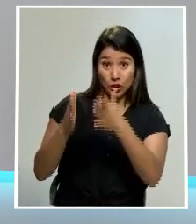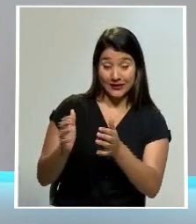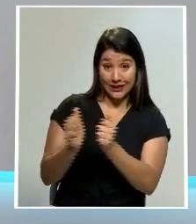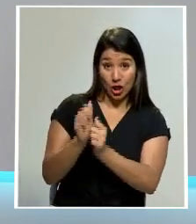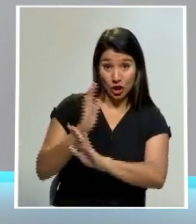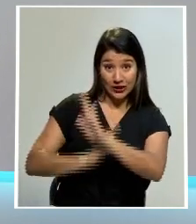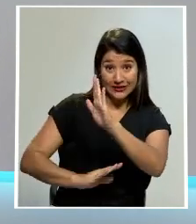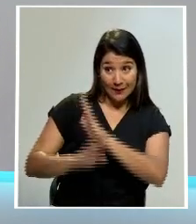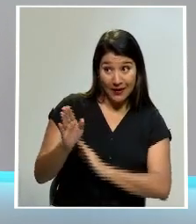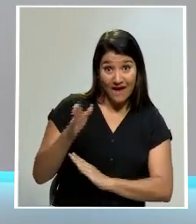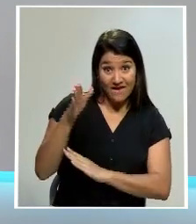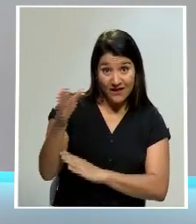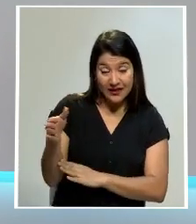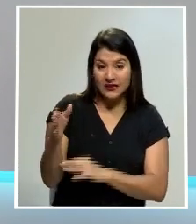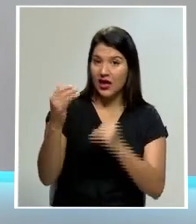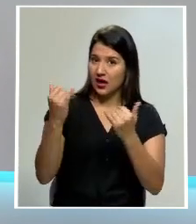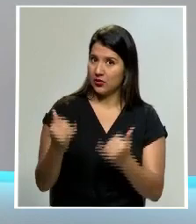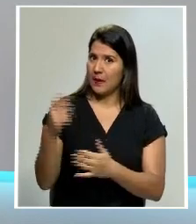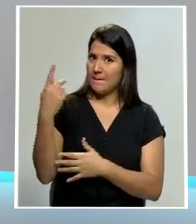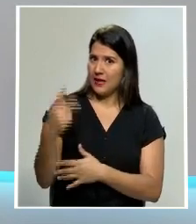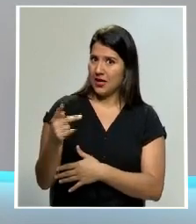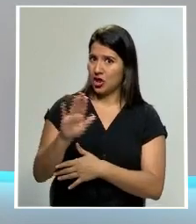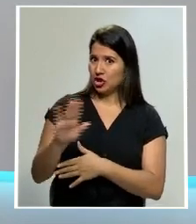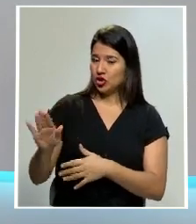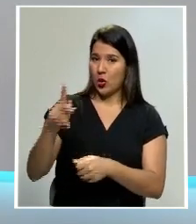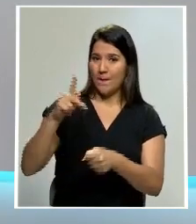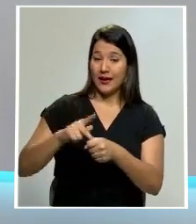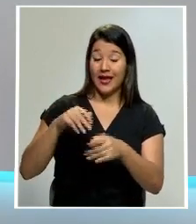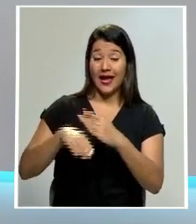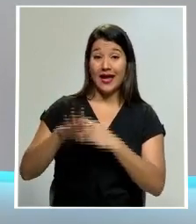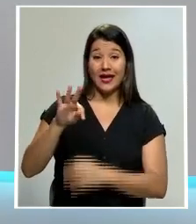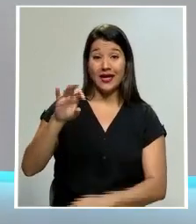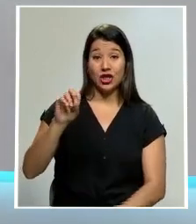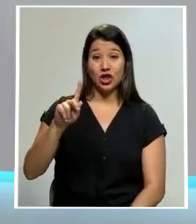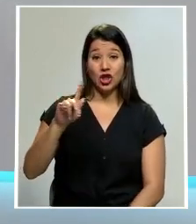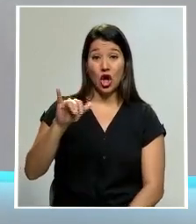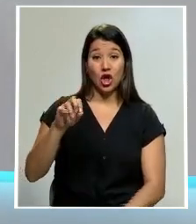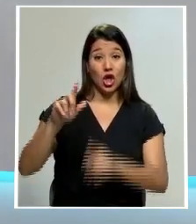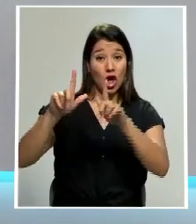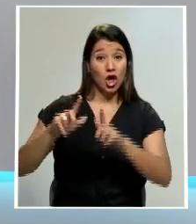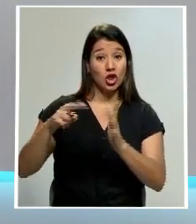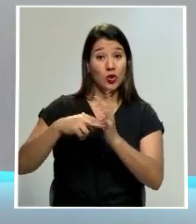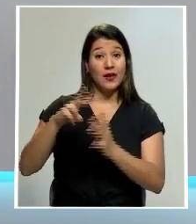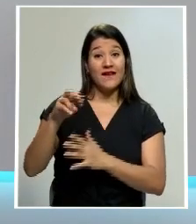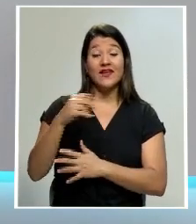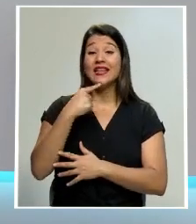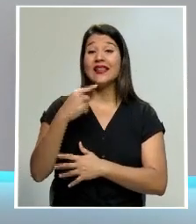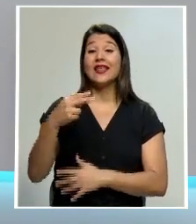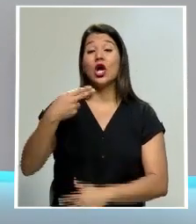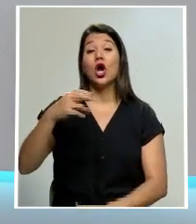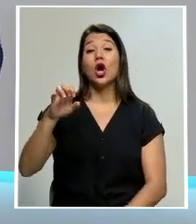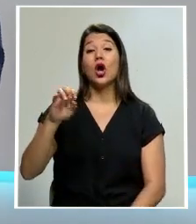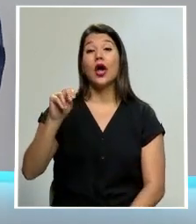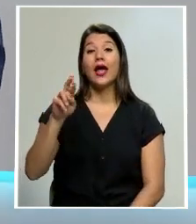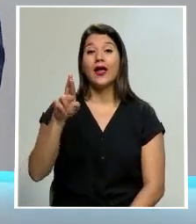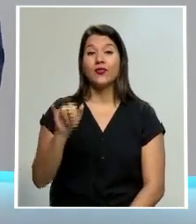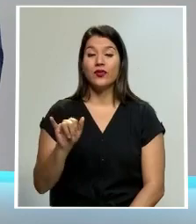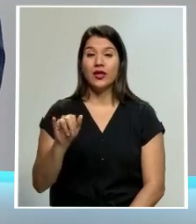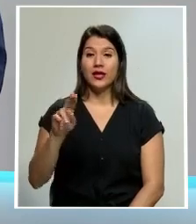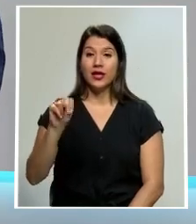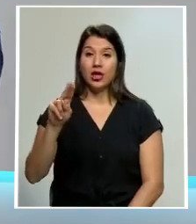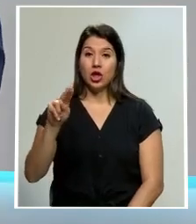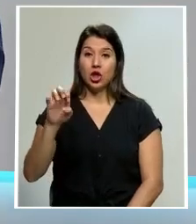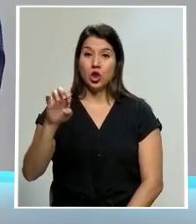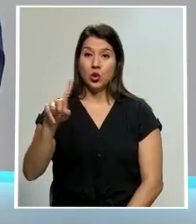está poniendo en peligro la participación de los mismos en Tokio 2020, según informó Henry Núñez, presidente del Comité Olímpico